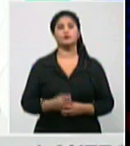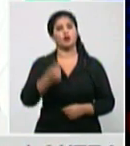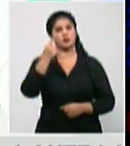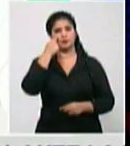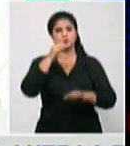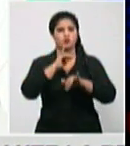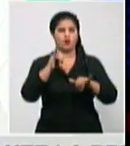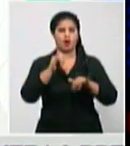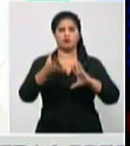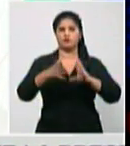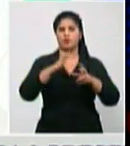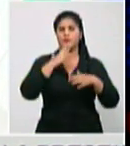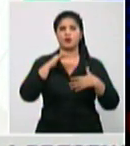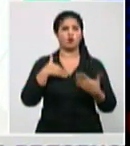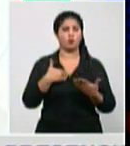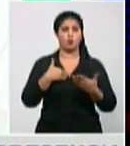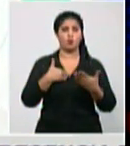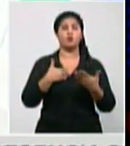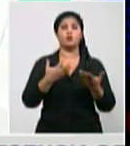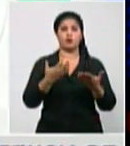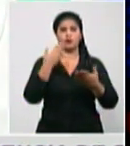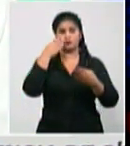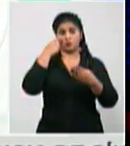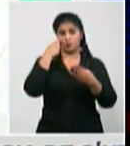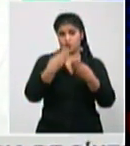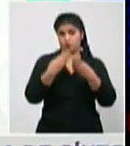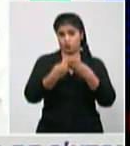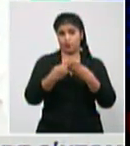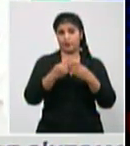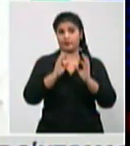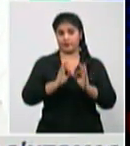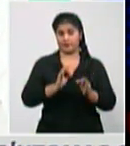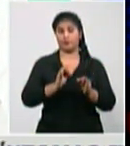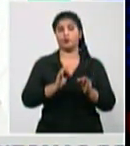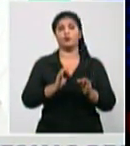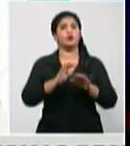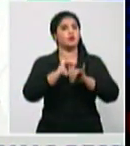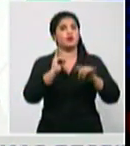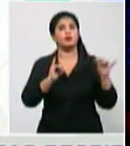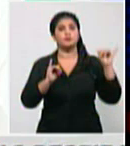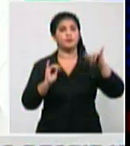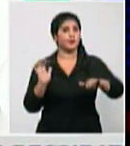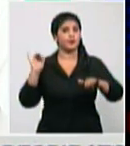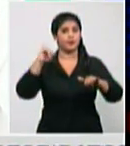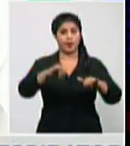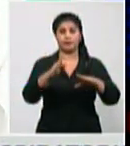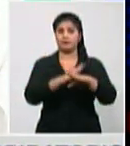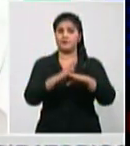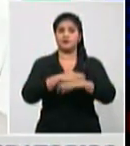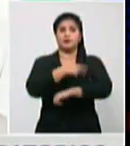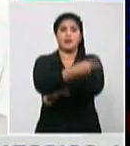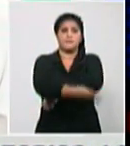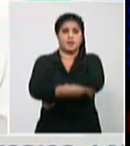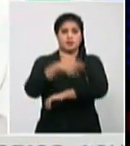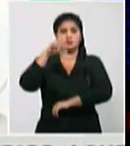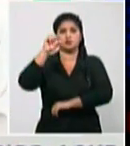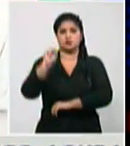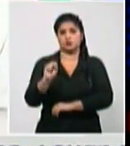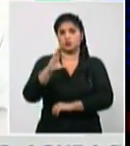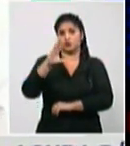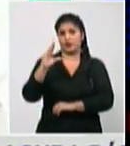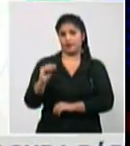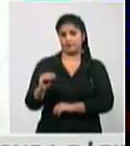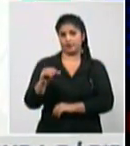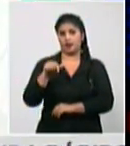diagnóstico sobre todo en viajeros que no son muchos de Gran Bretaña de Sudáfrica con lo cual se relacionó